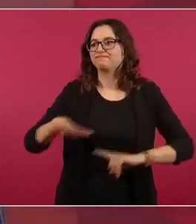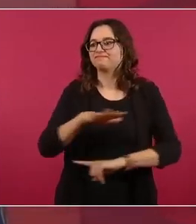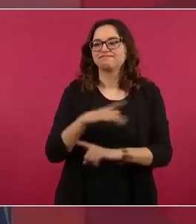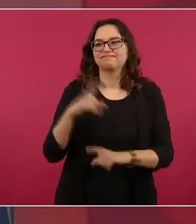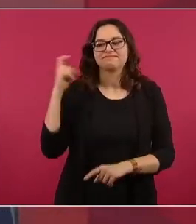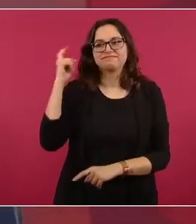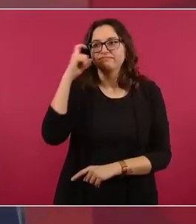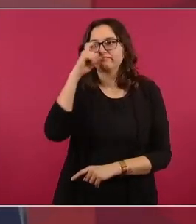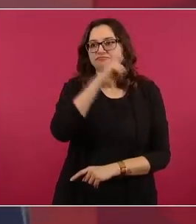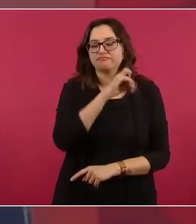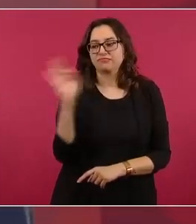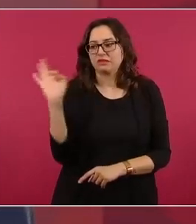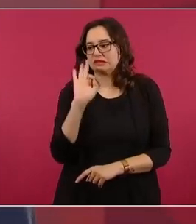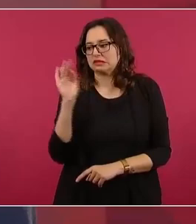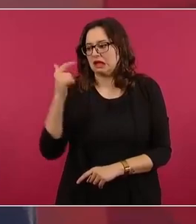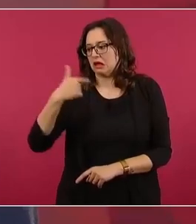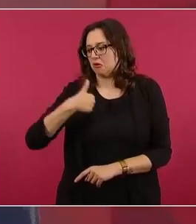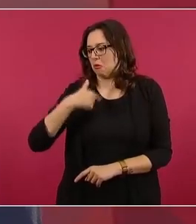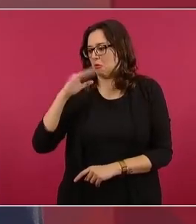lograrlo.